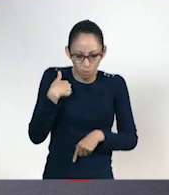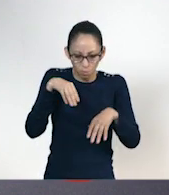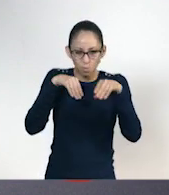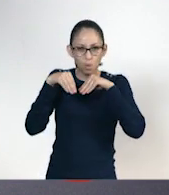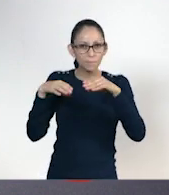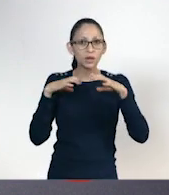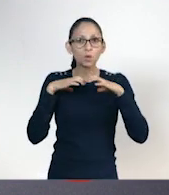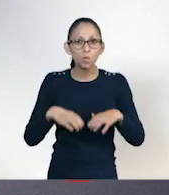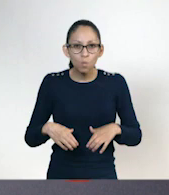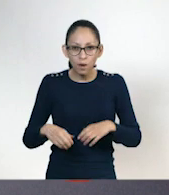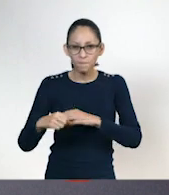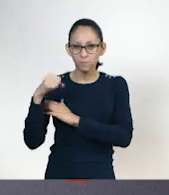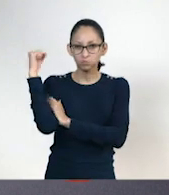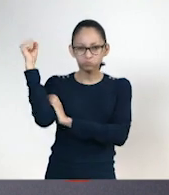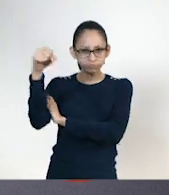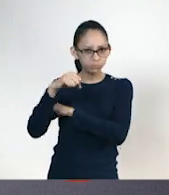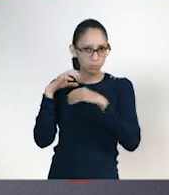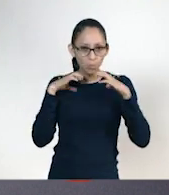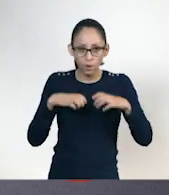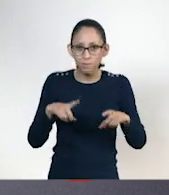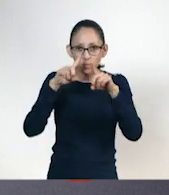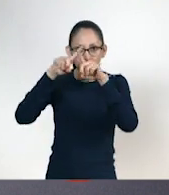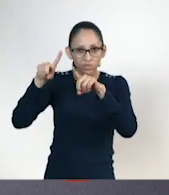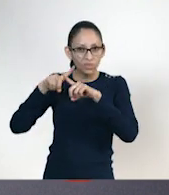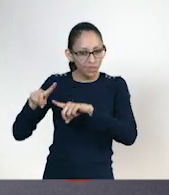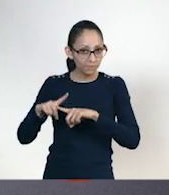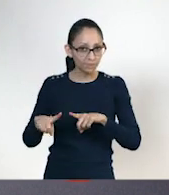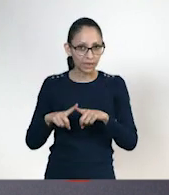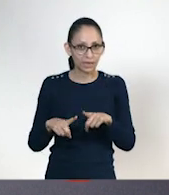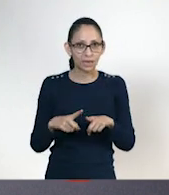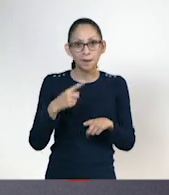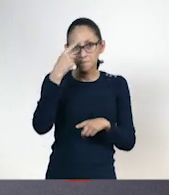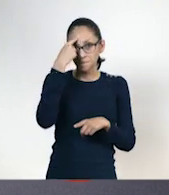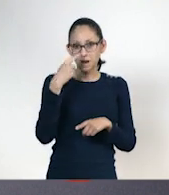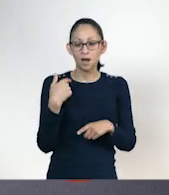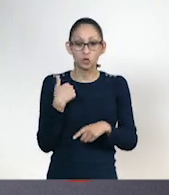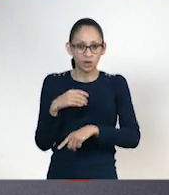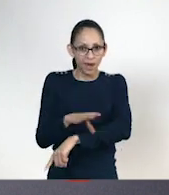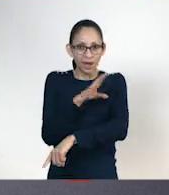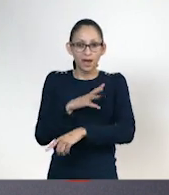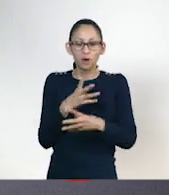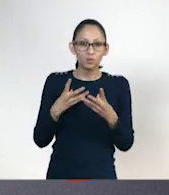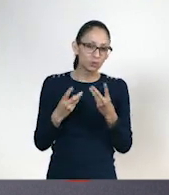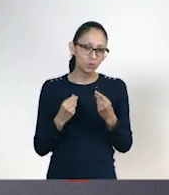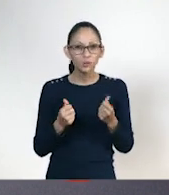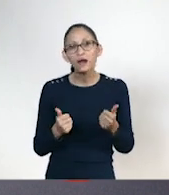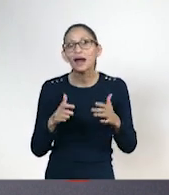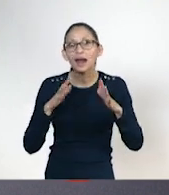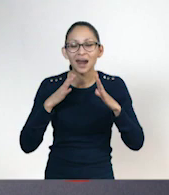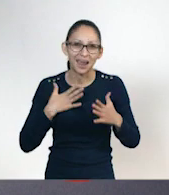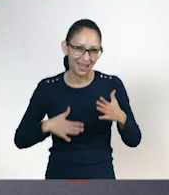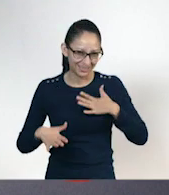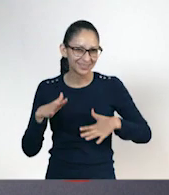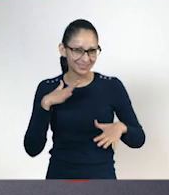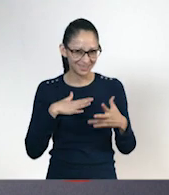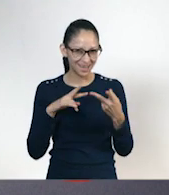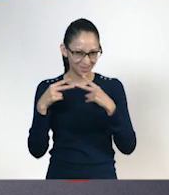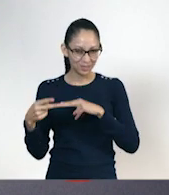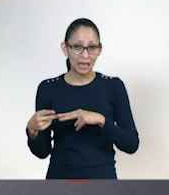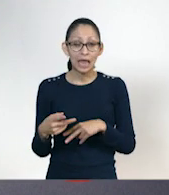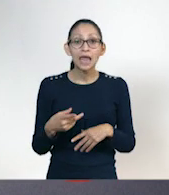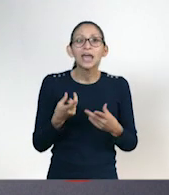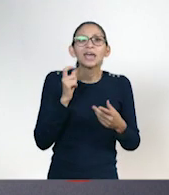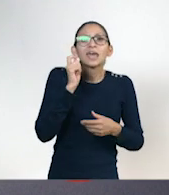nuestros músculos esqueléticos y que exija un gasto de energía. En otras palabras, la actividad física